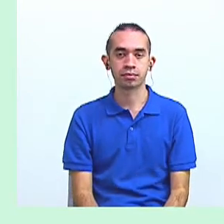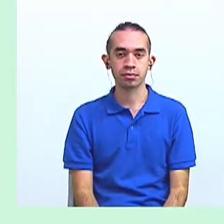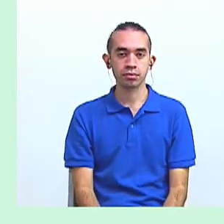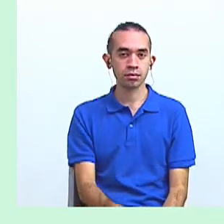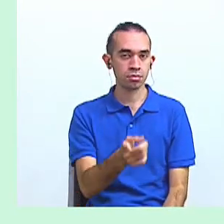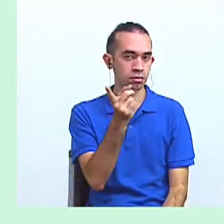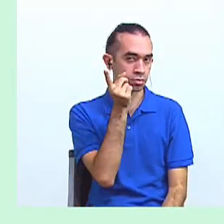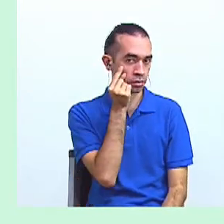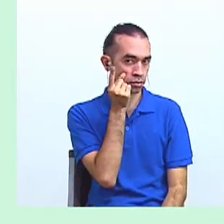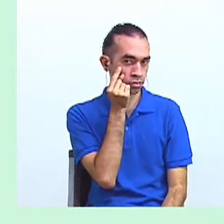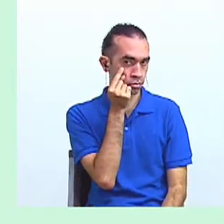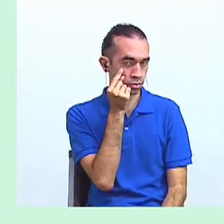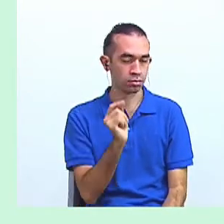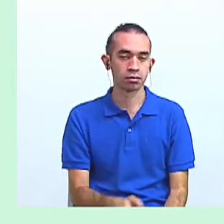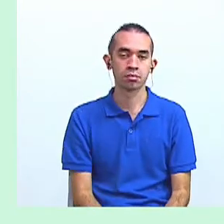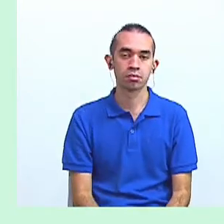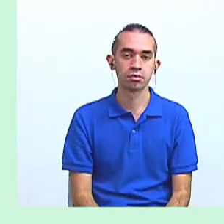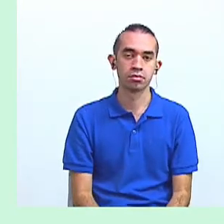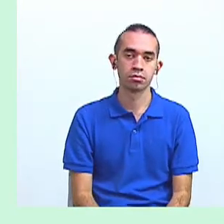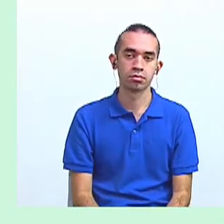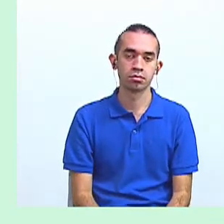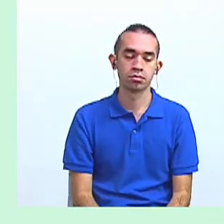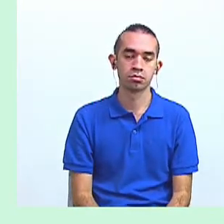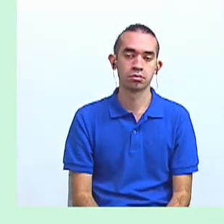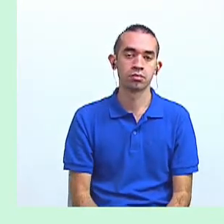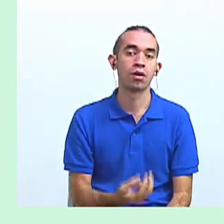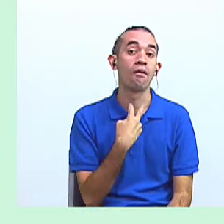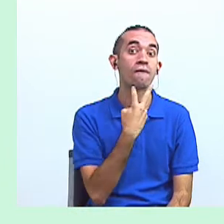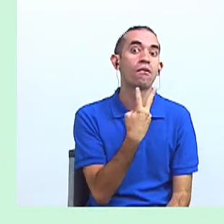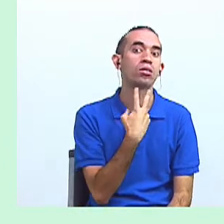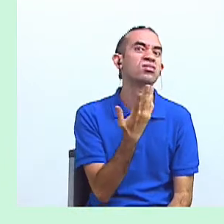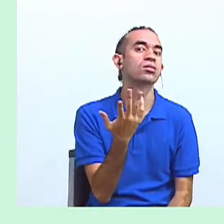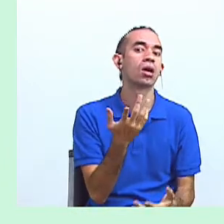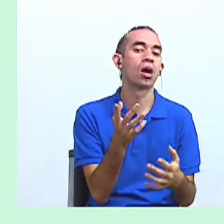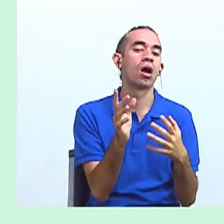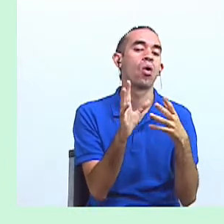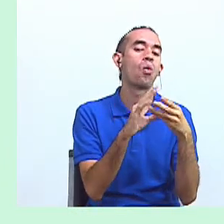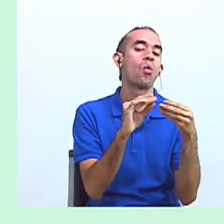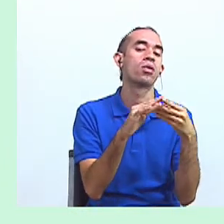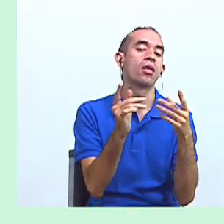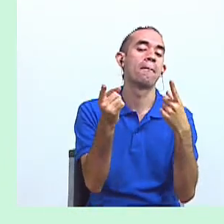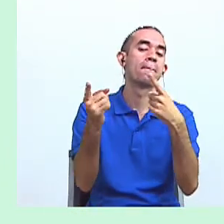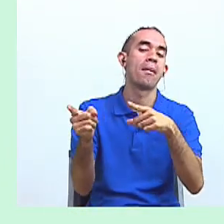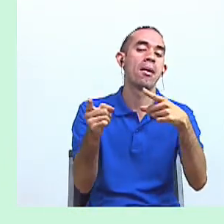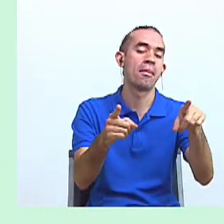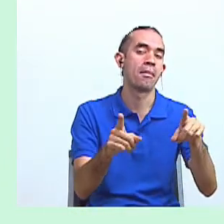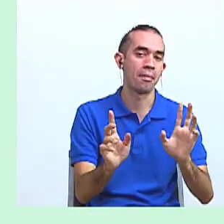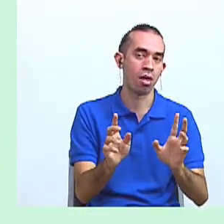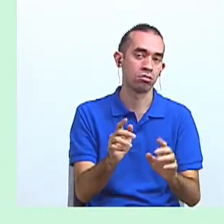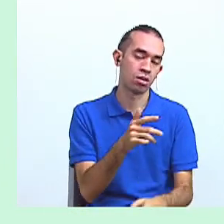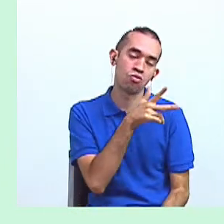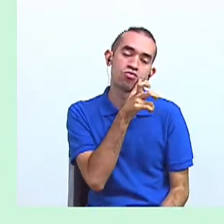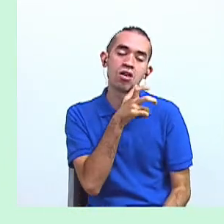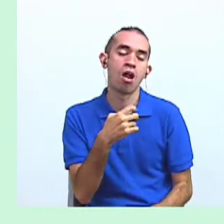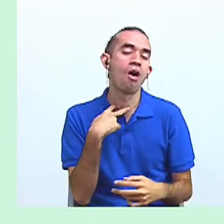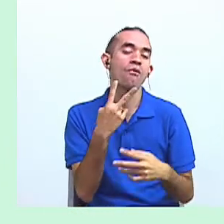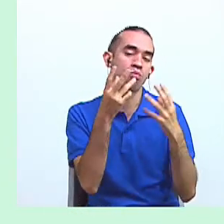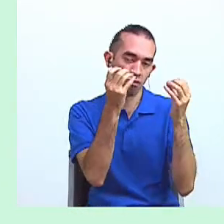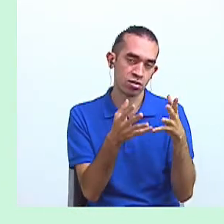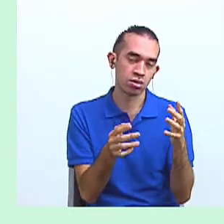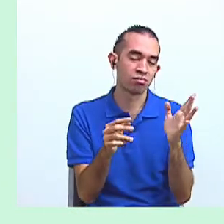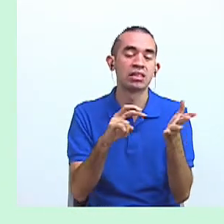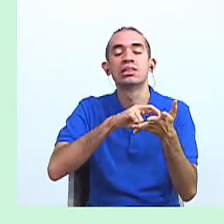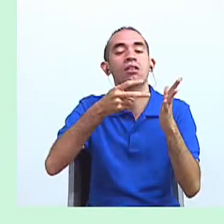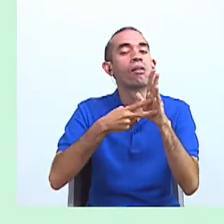Tenemos una voz que relata los hechos. Sí, yo sé, ustedes escucharon la voz de la profe, pero me